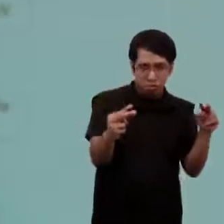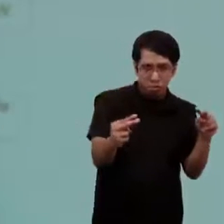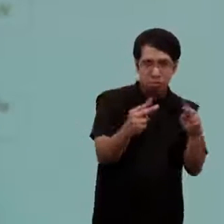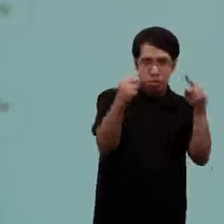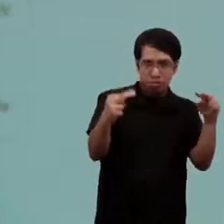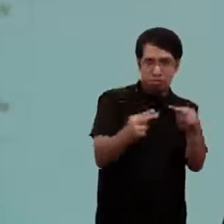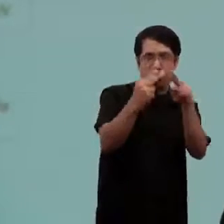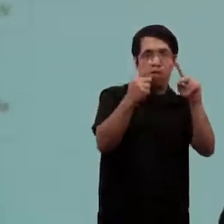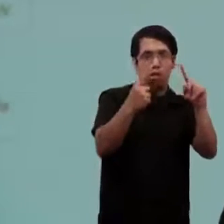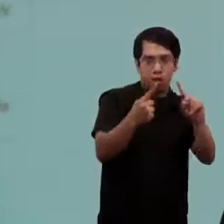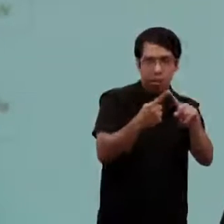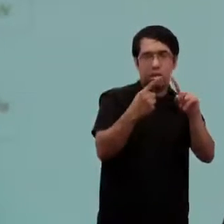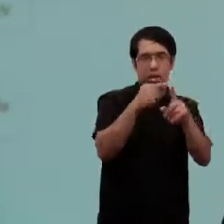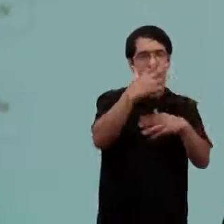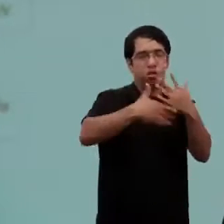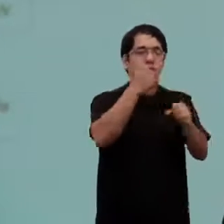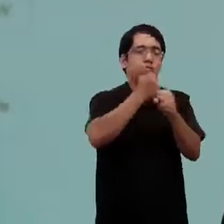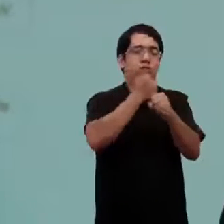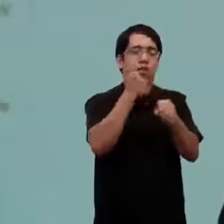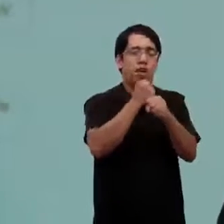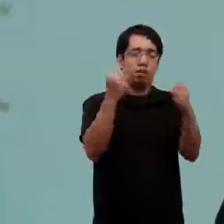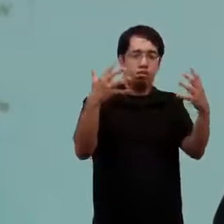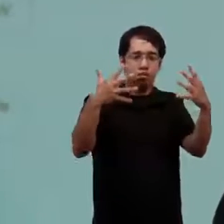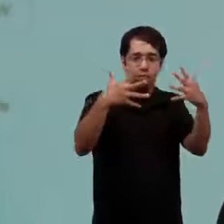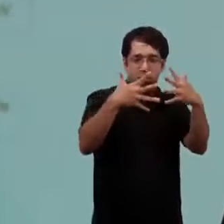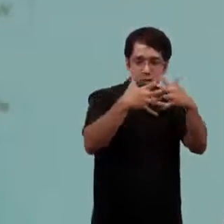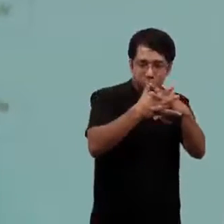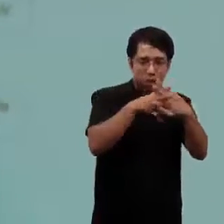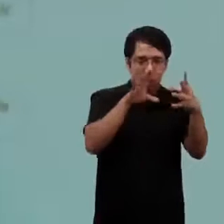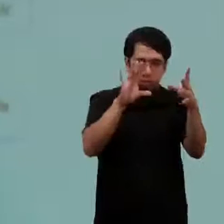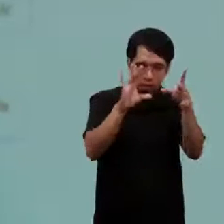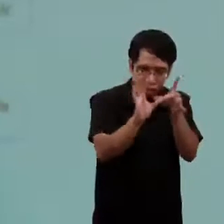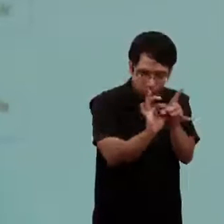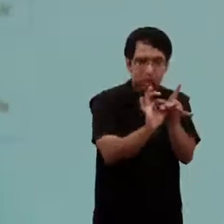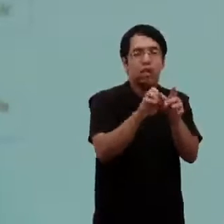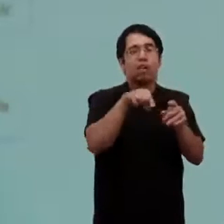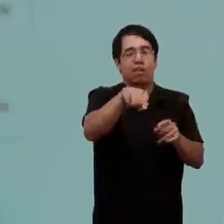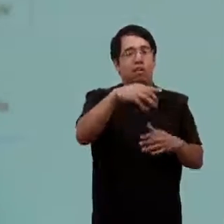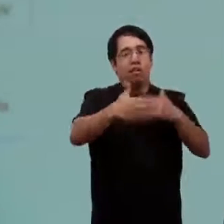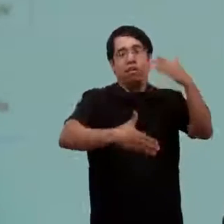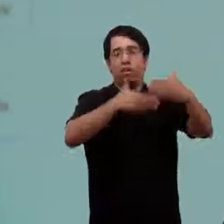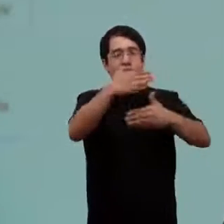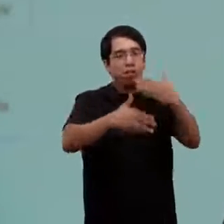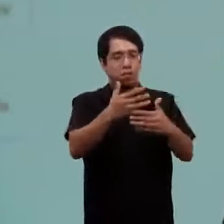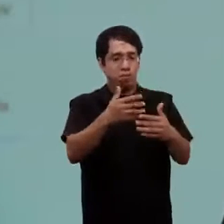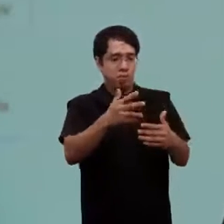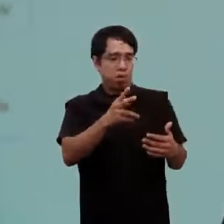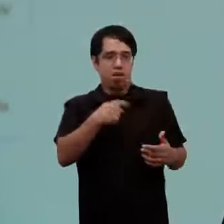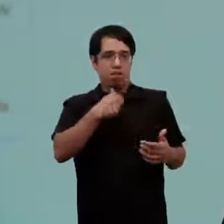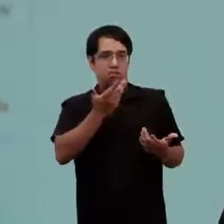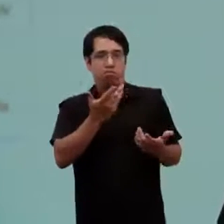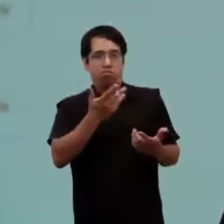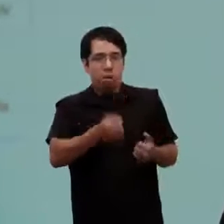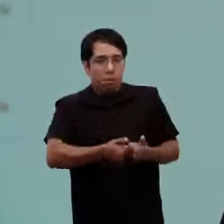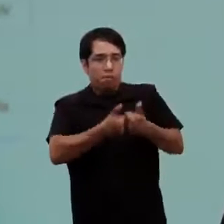en armonía y en articulación hace a que también podamos tener condiciones a dar